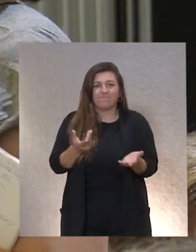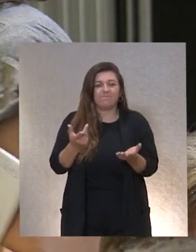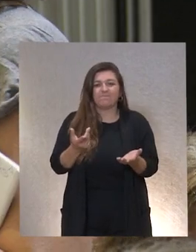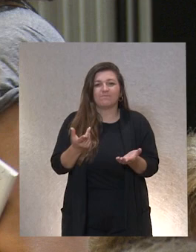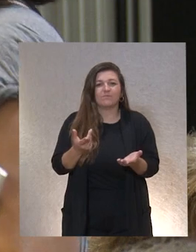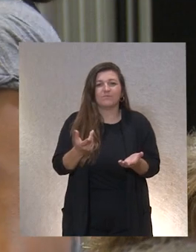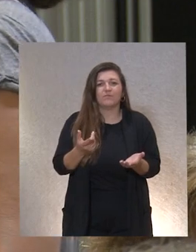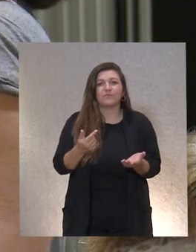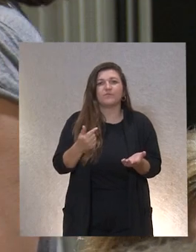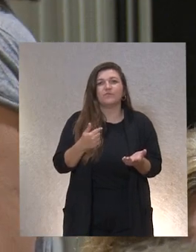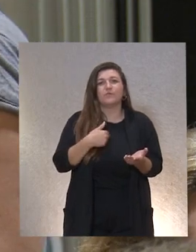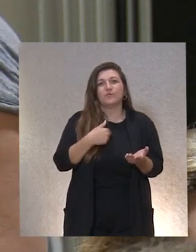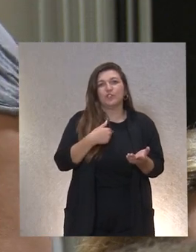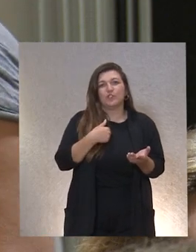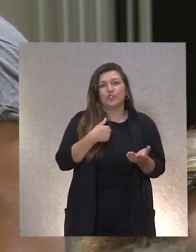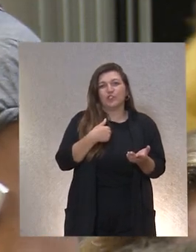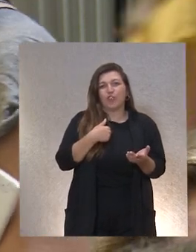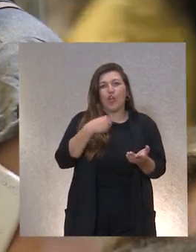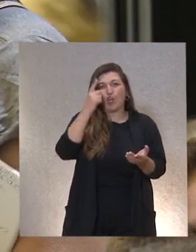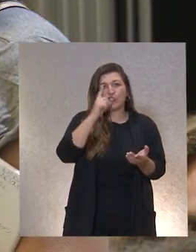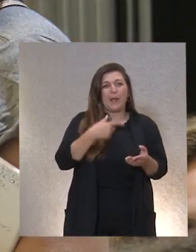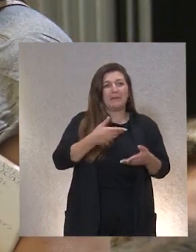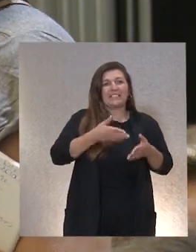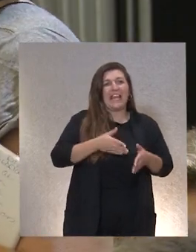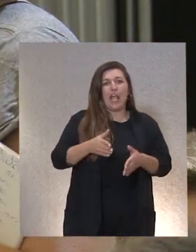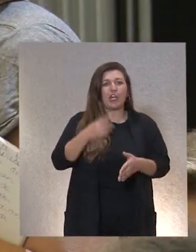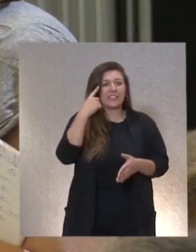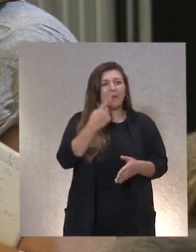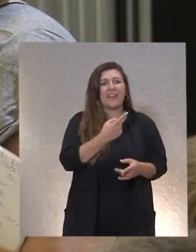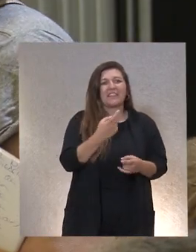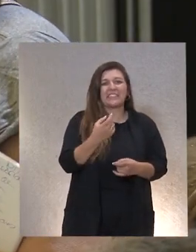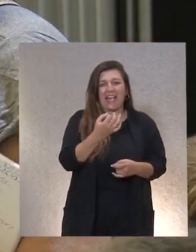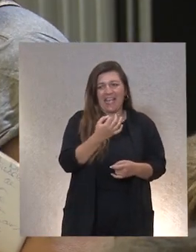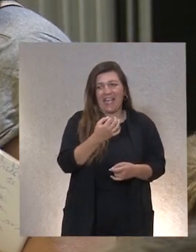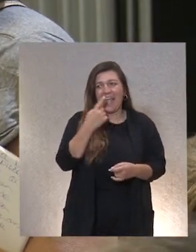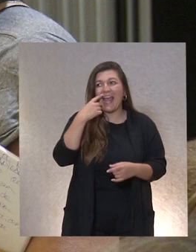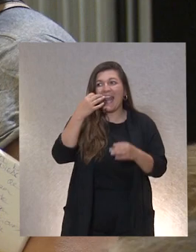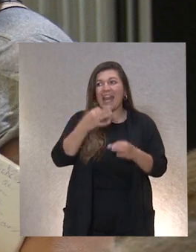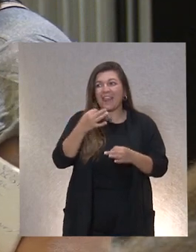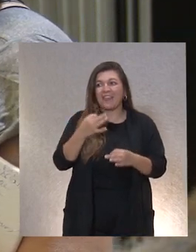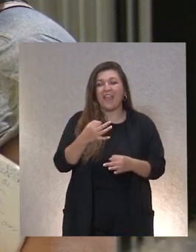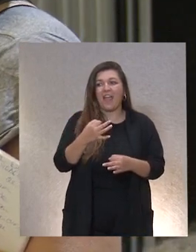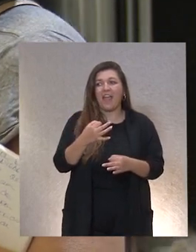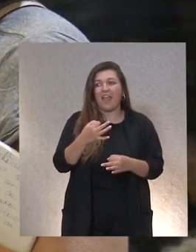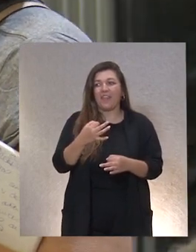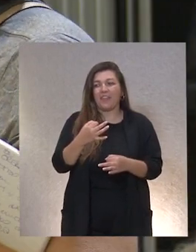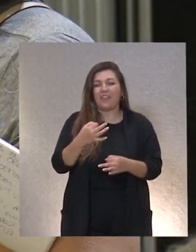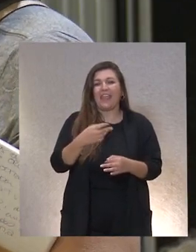considero que nadie mejor que yo sabe lo que necesitan mis hijos ¿no? es una realidad que creo que está bastante